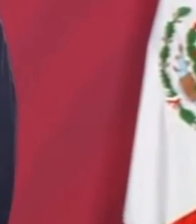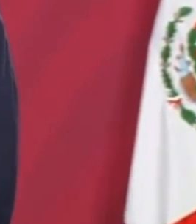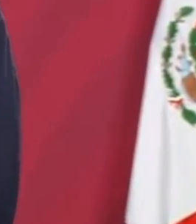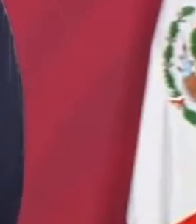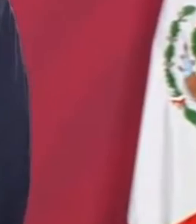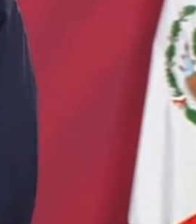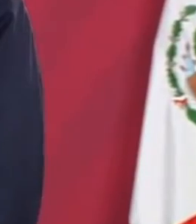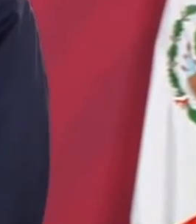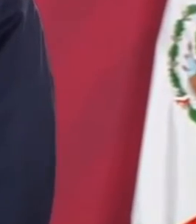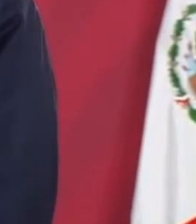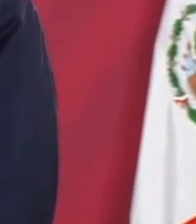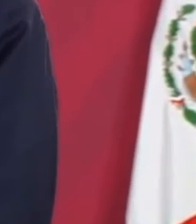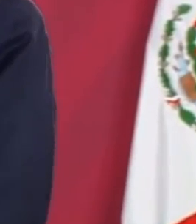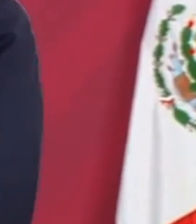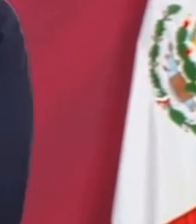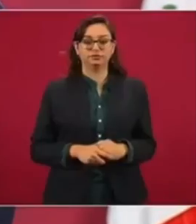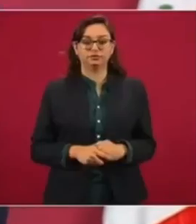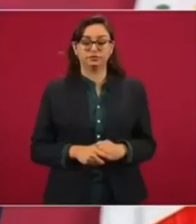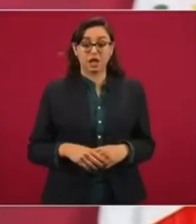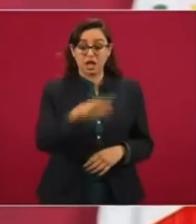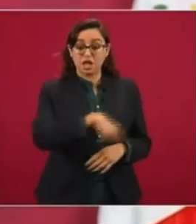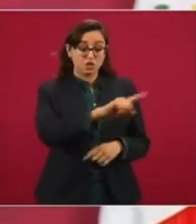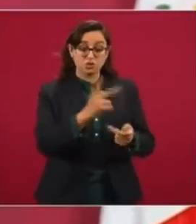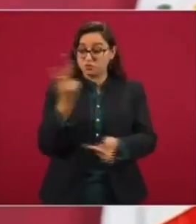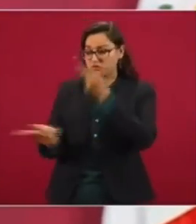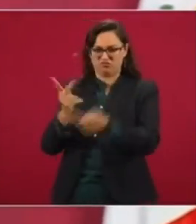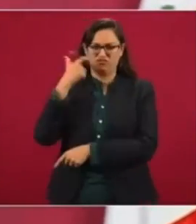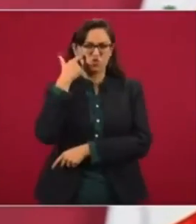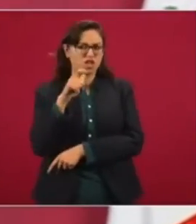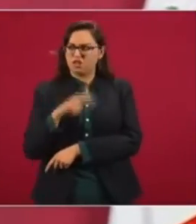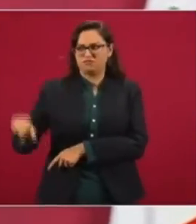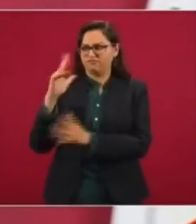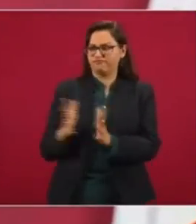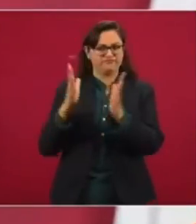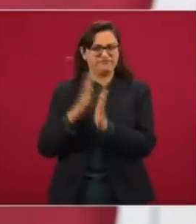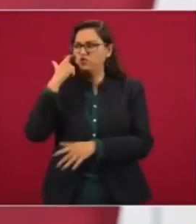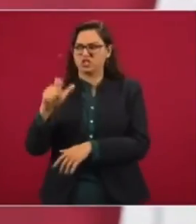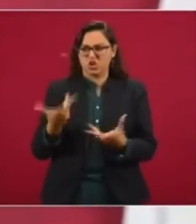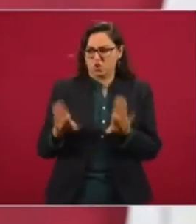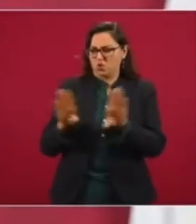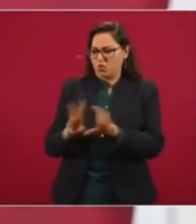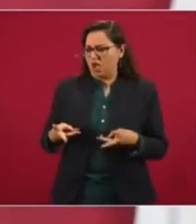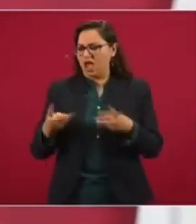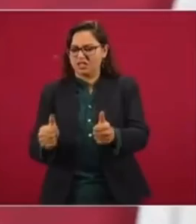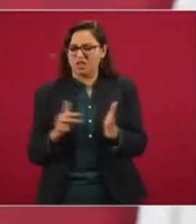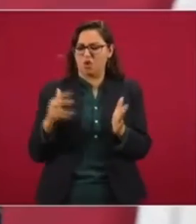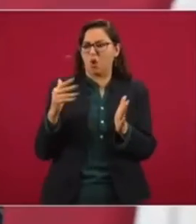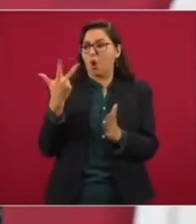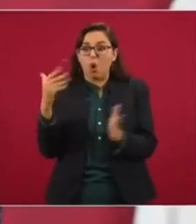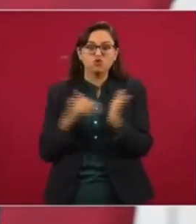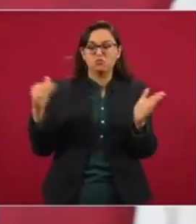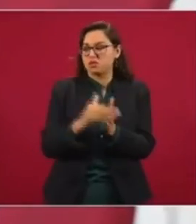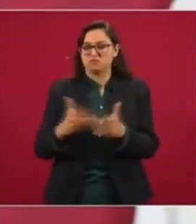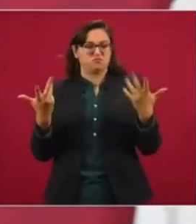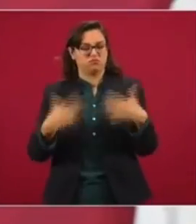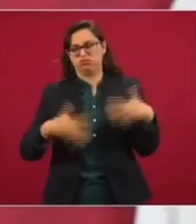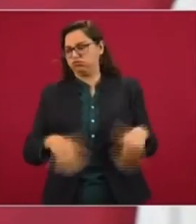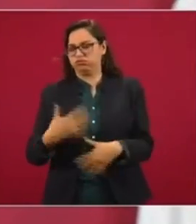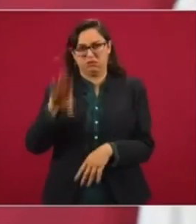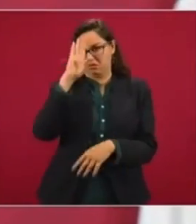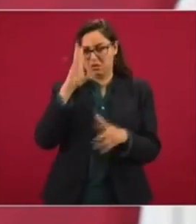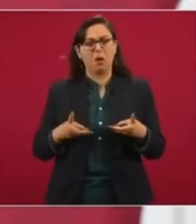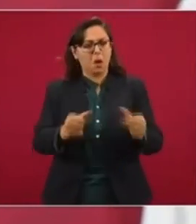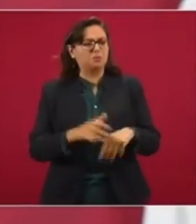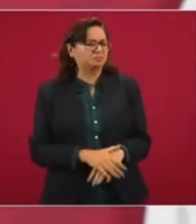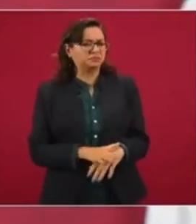de que ¿cómo se va a gastar 8 mil millones para hacer una consulta? Pues tienen la solución y está bien lo está planteando el senador Monreal. Es una